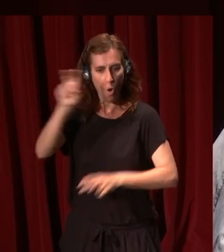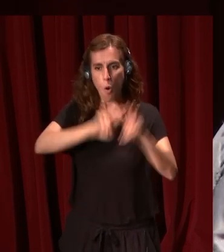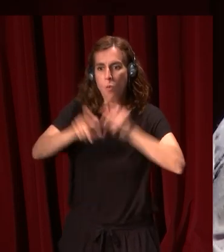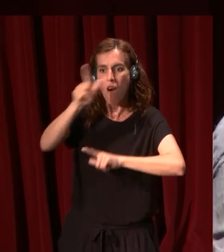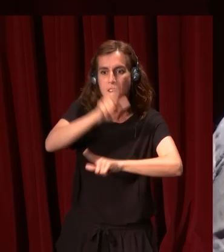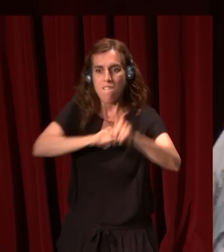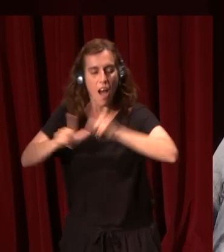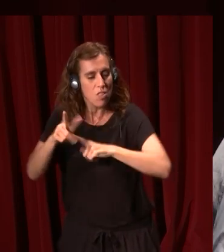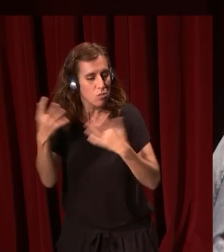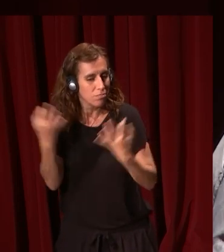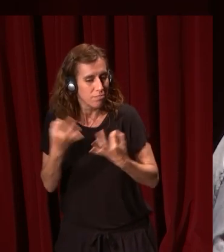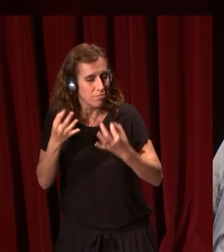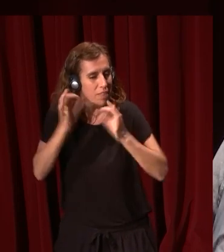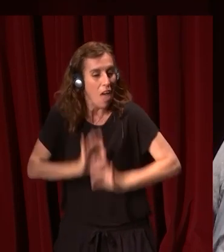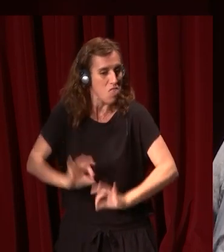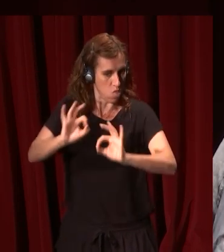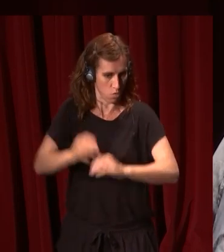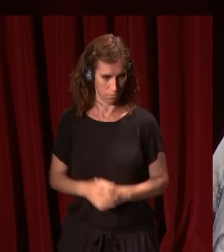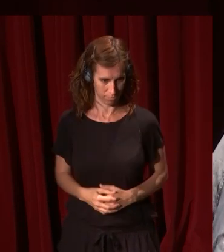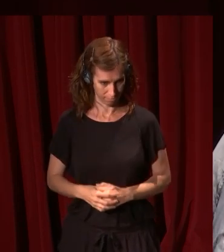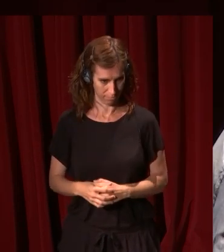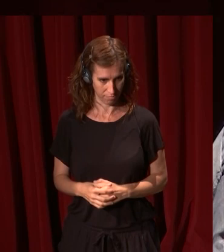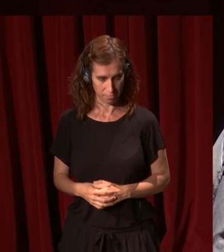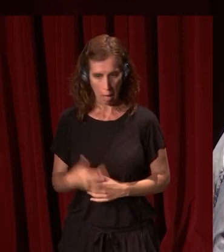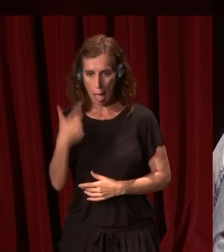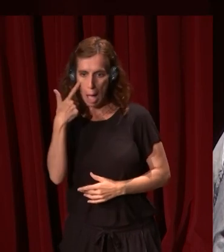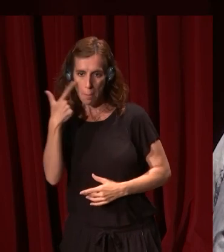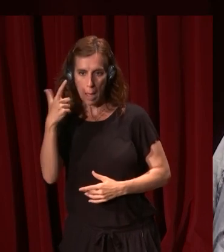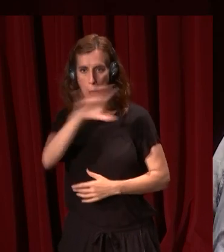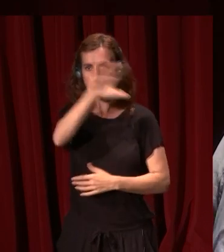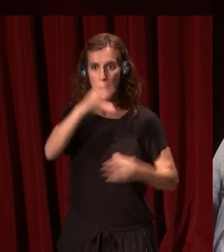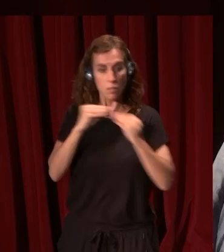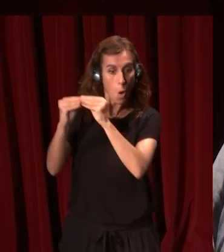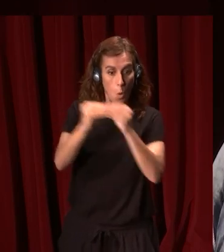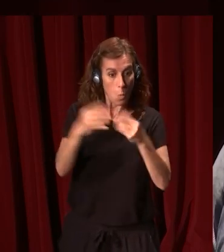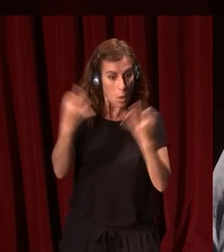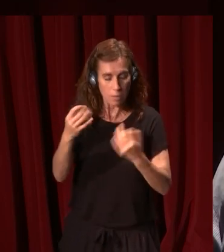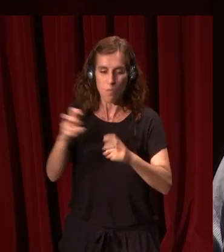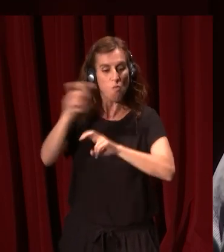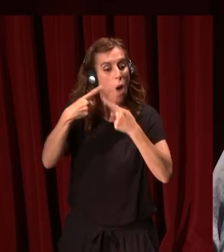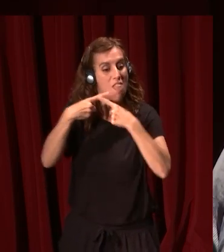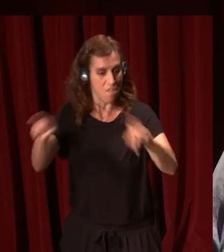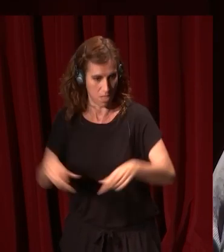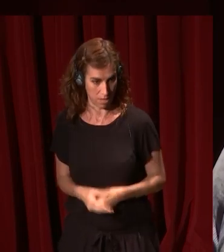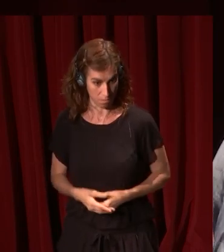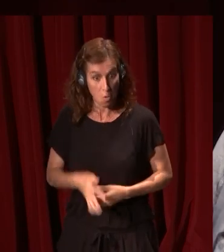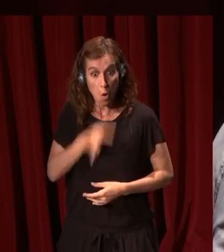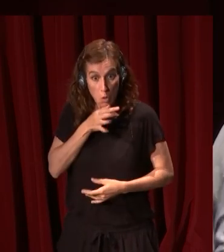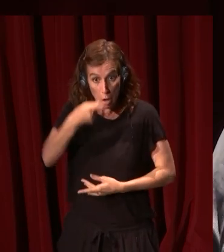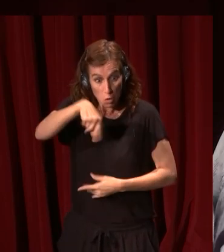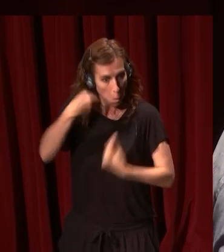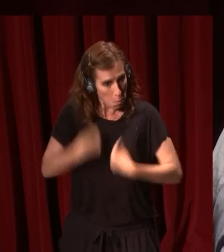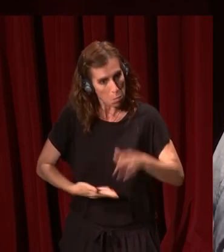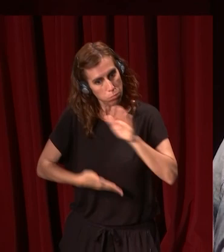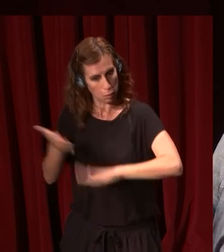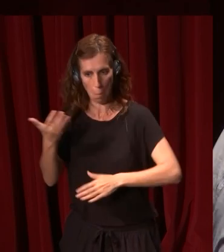viaja buscando excepcionalidad, no buscando lo que los países tienen en común, sino lo que tienen de diferente. Lo hacemos todavía nosotros, vamos a la